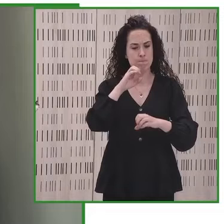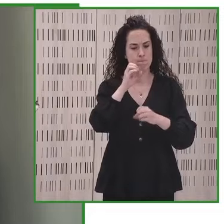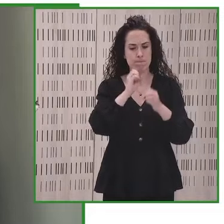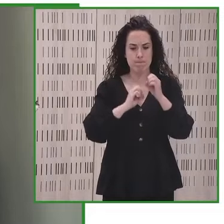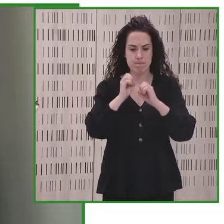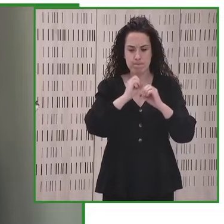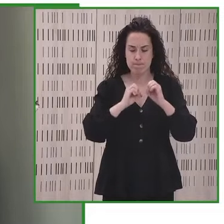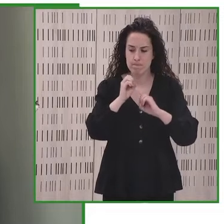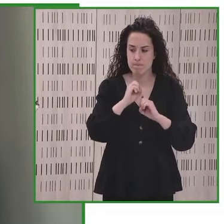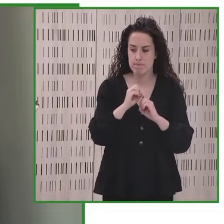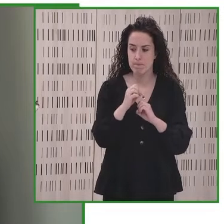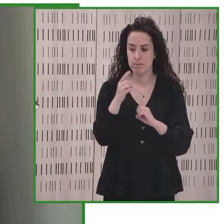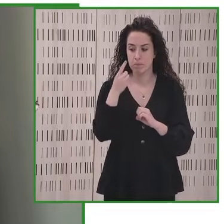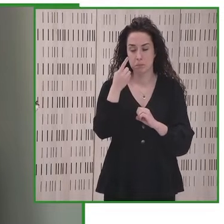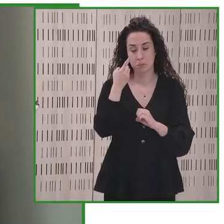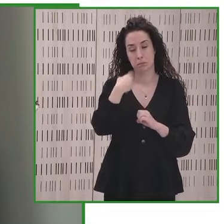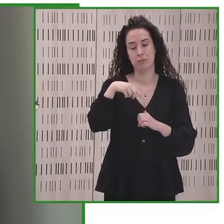Project